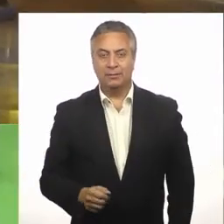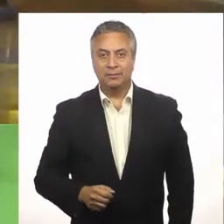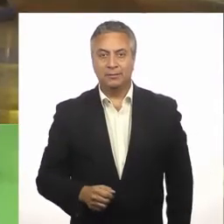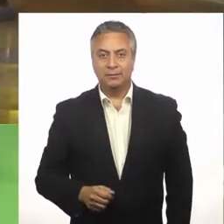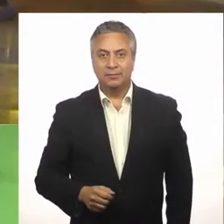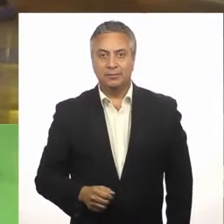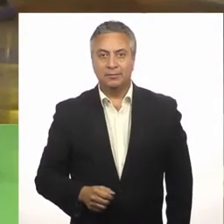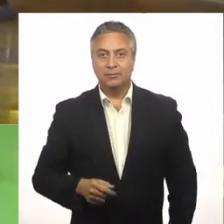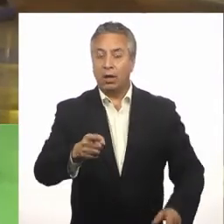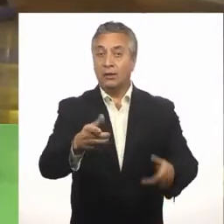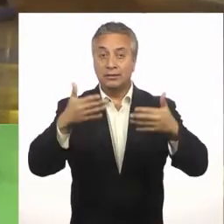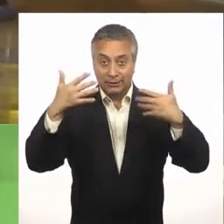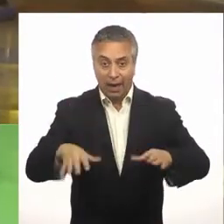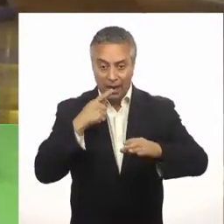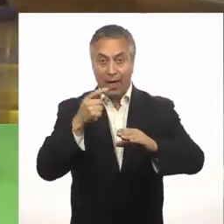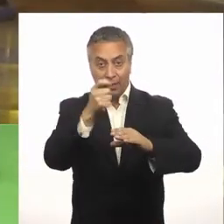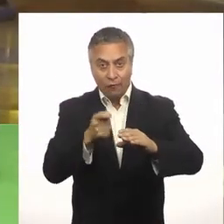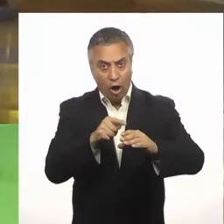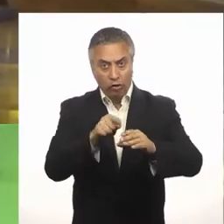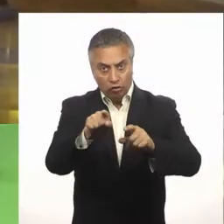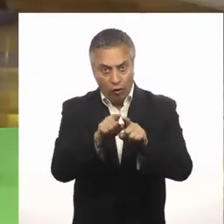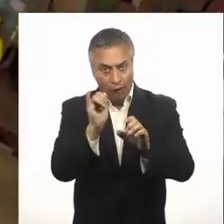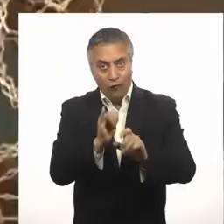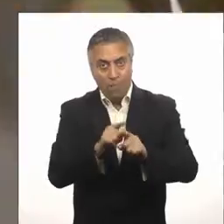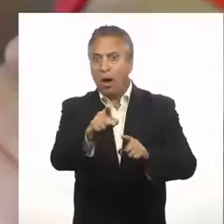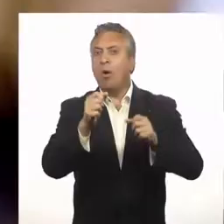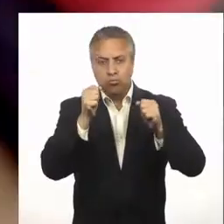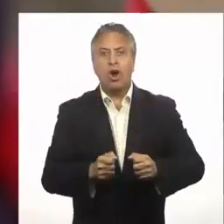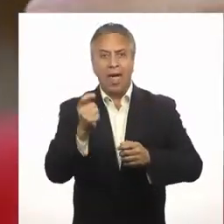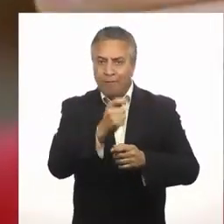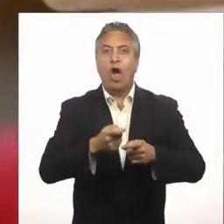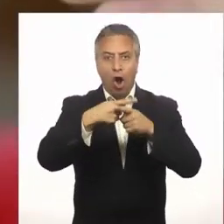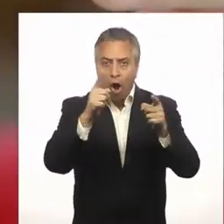Una vez que dibujaste este diseño, puedes dibujar otros más.